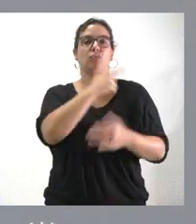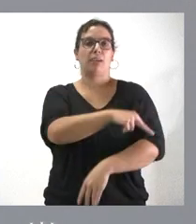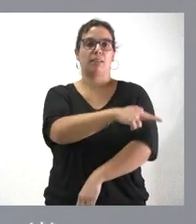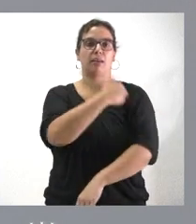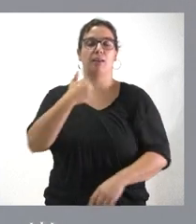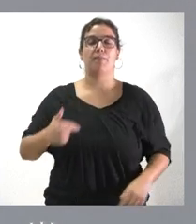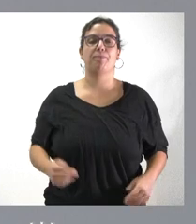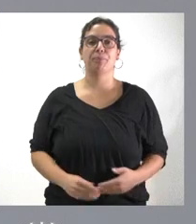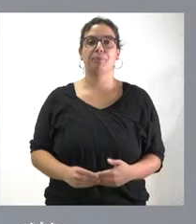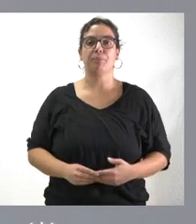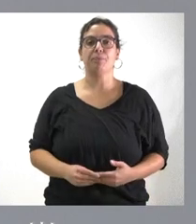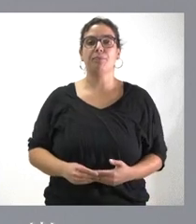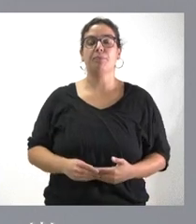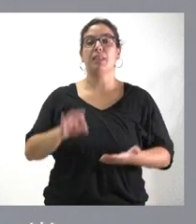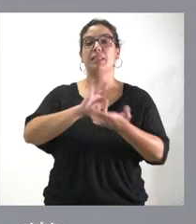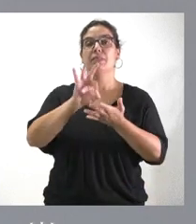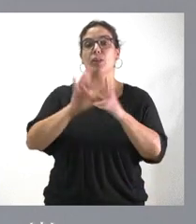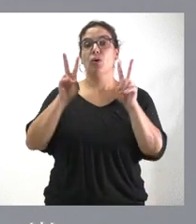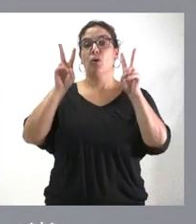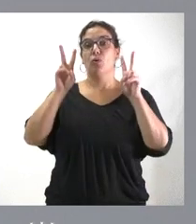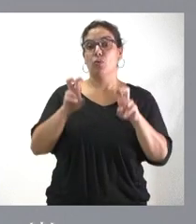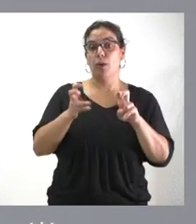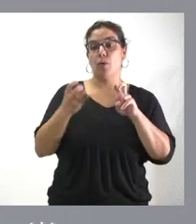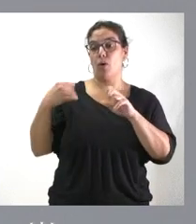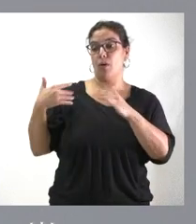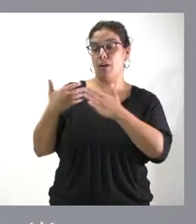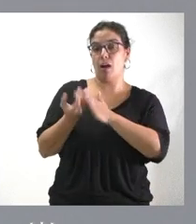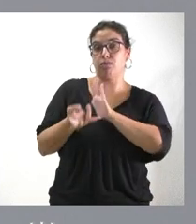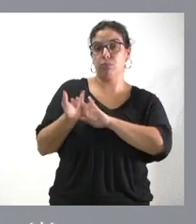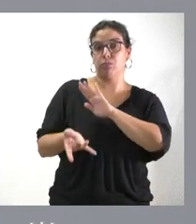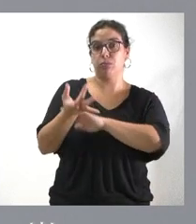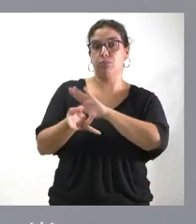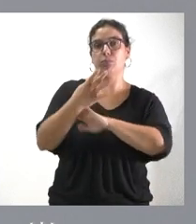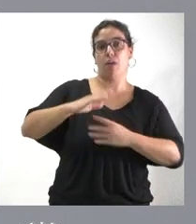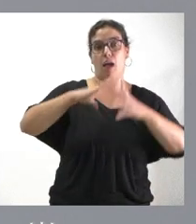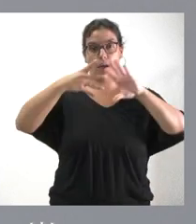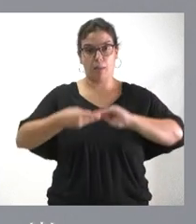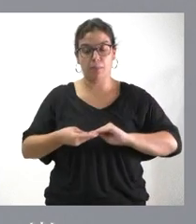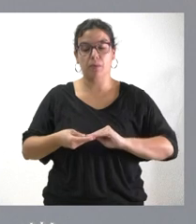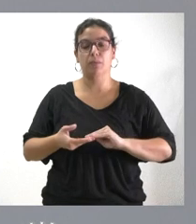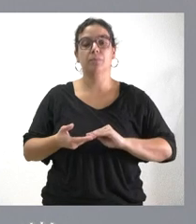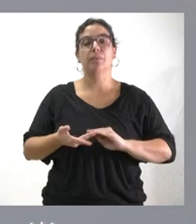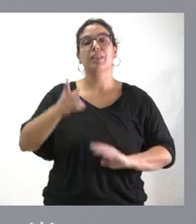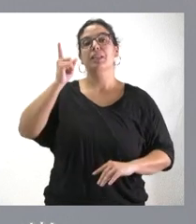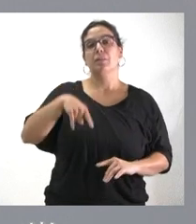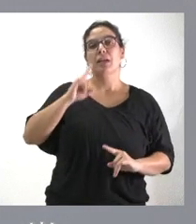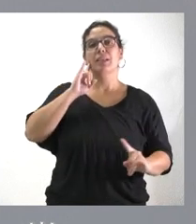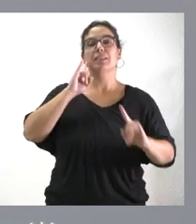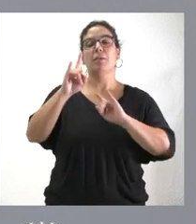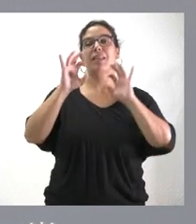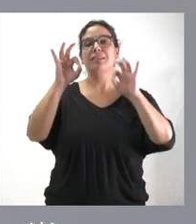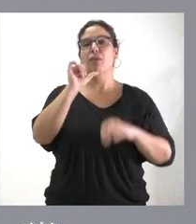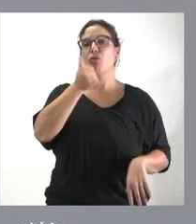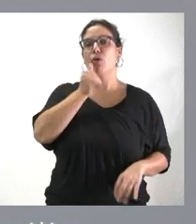Se adapta a los nuevos servicios que se han venido poniendo en marcha en los últimos tiempos, así como a las llamadas de los códigos